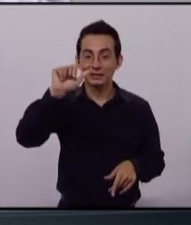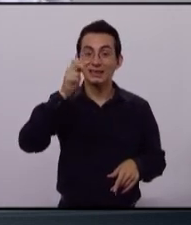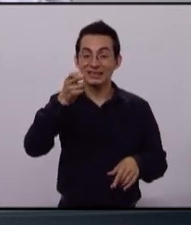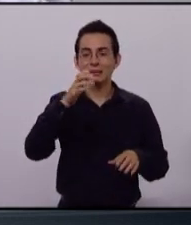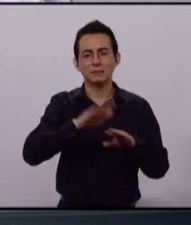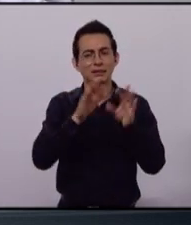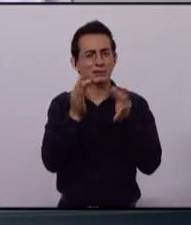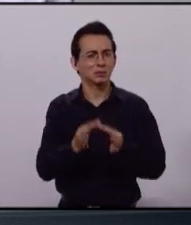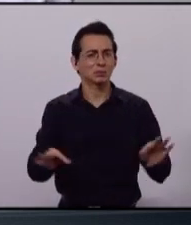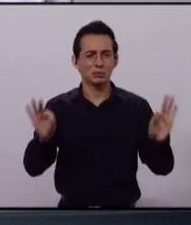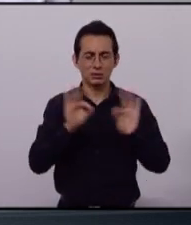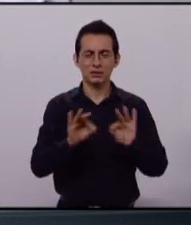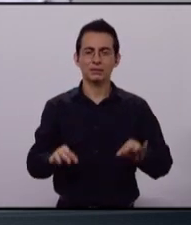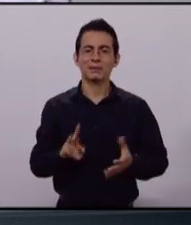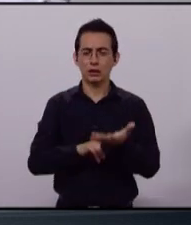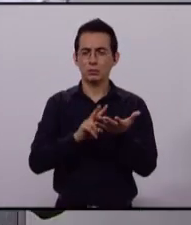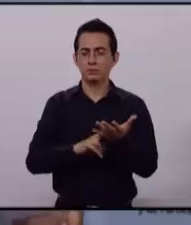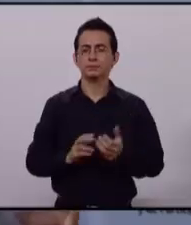nuestros valores.